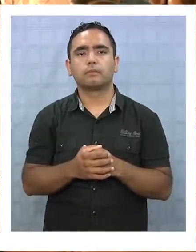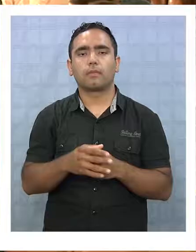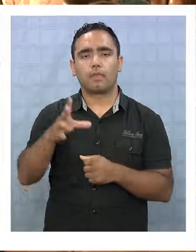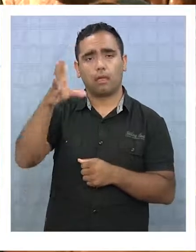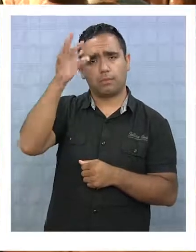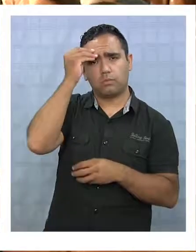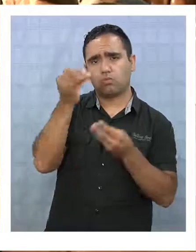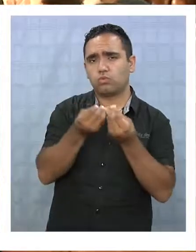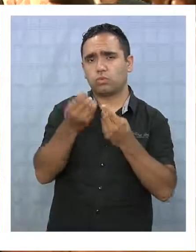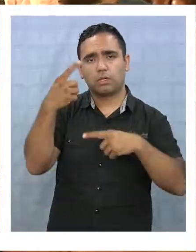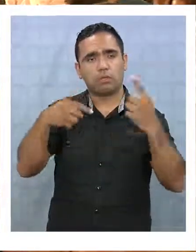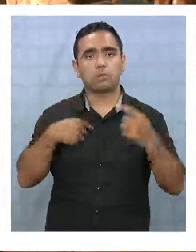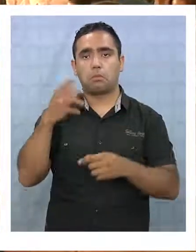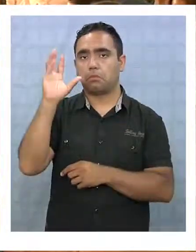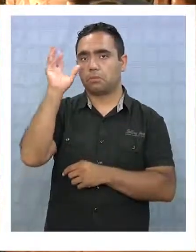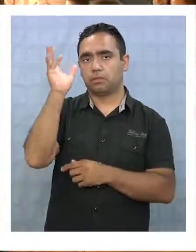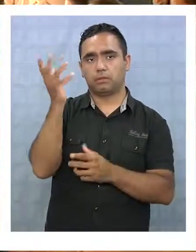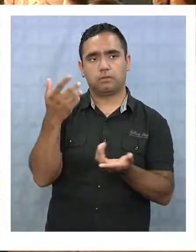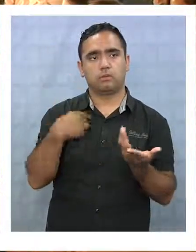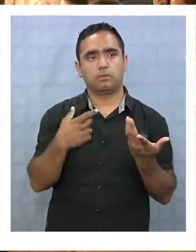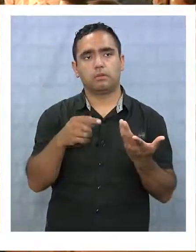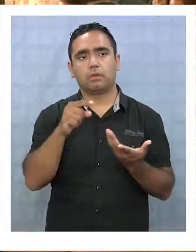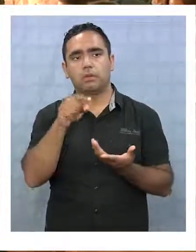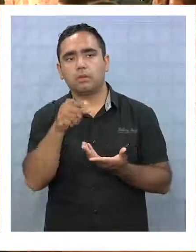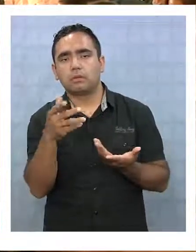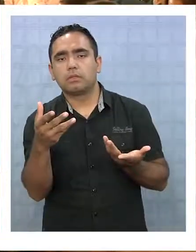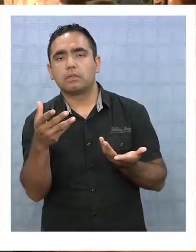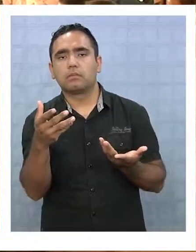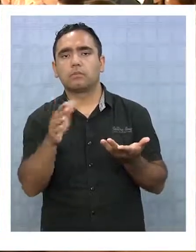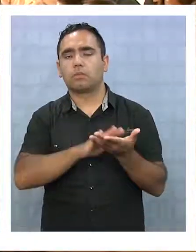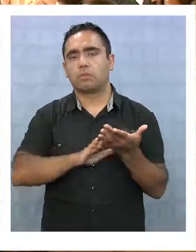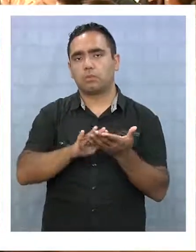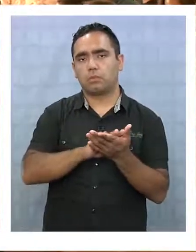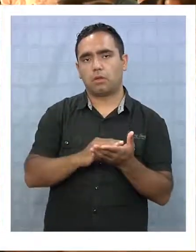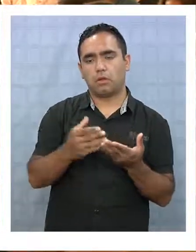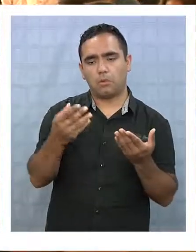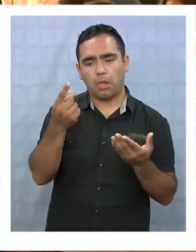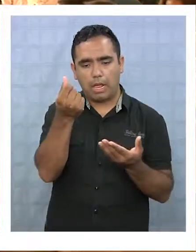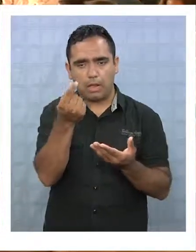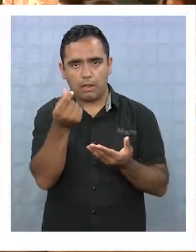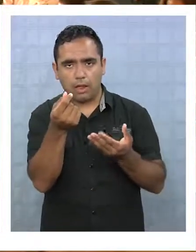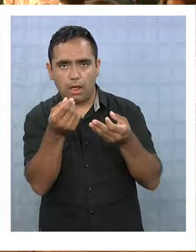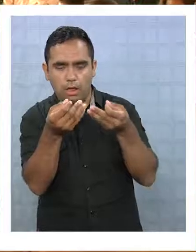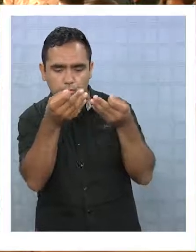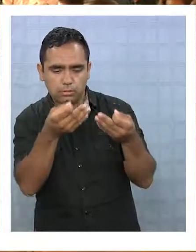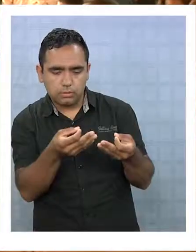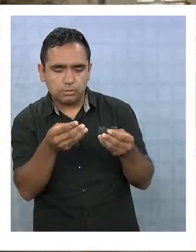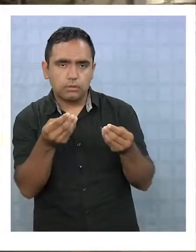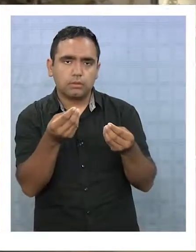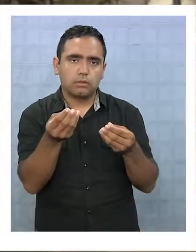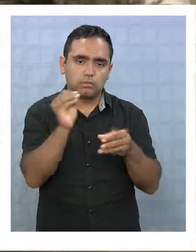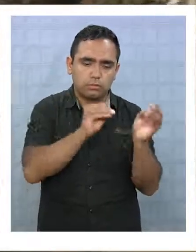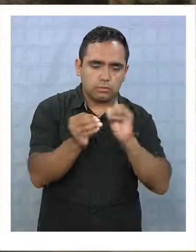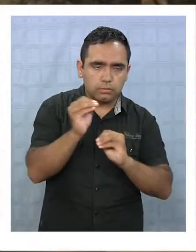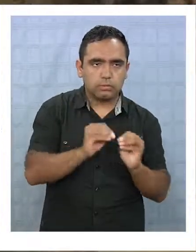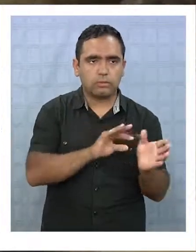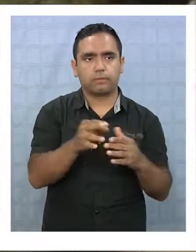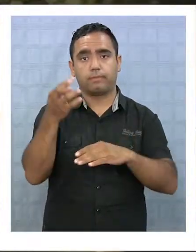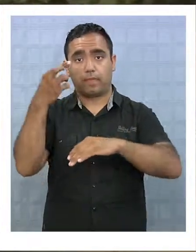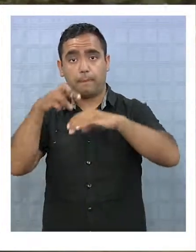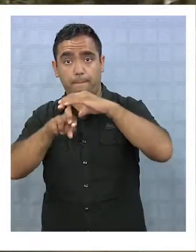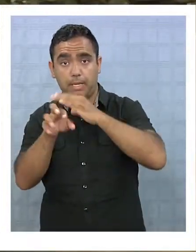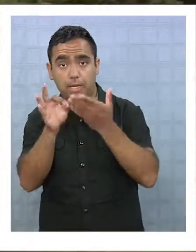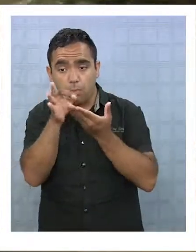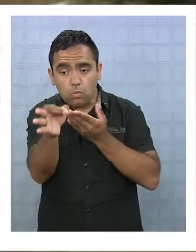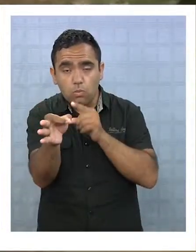Aprendimos muchas cosas que no sabíamos y le supimos sacar un valor agregado a la comida en general. Pica es un pueblo